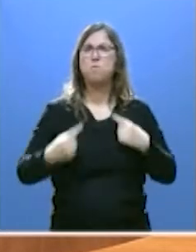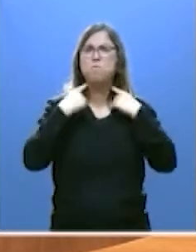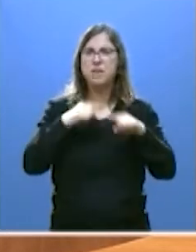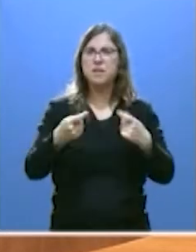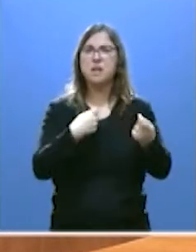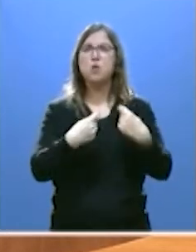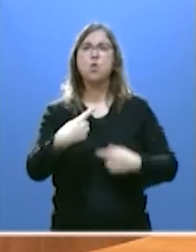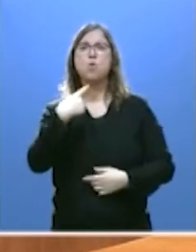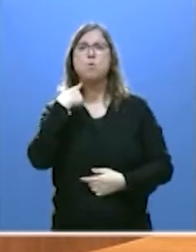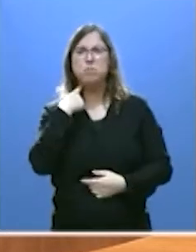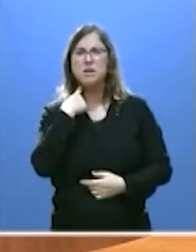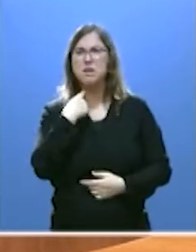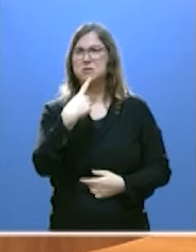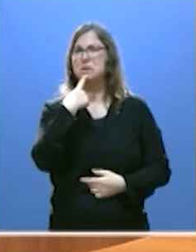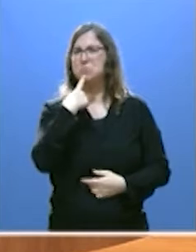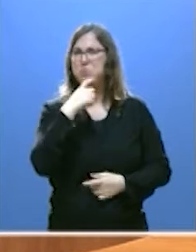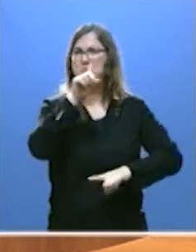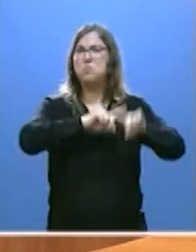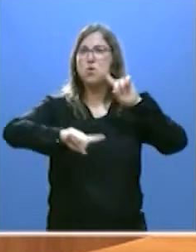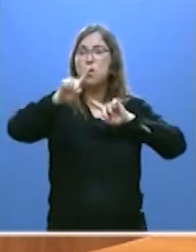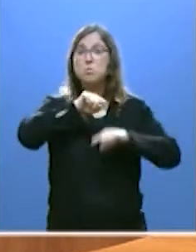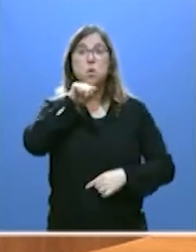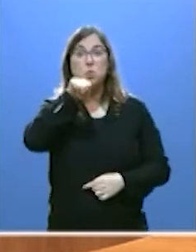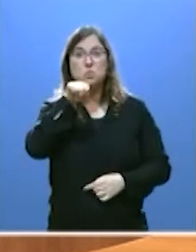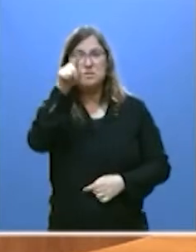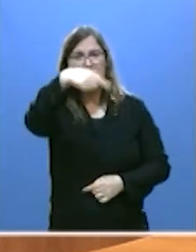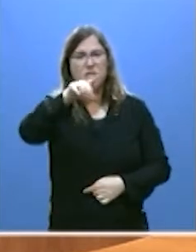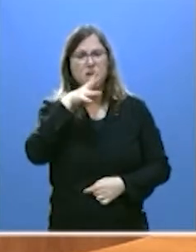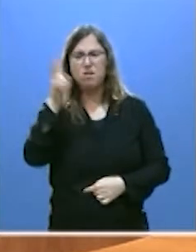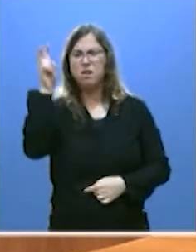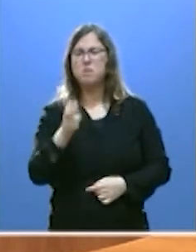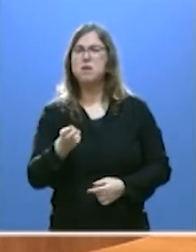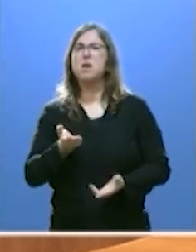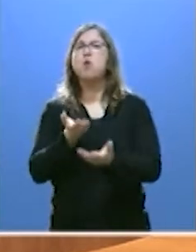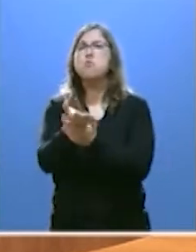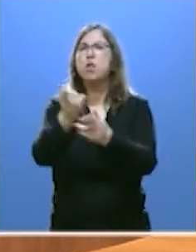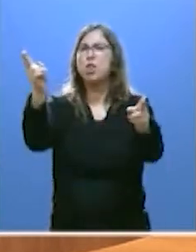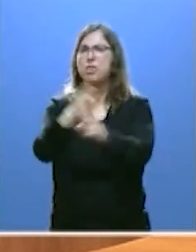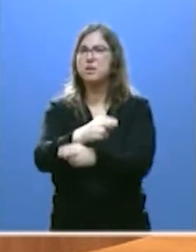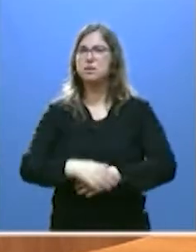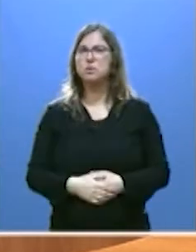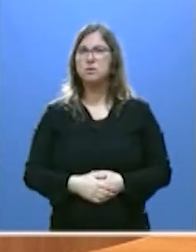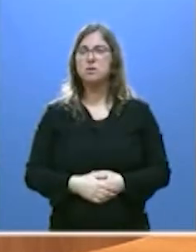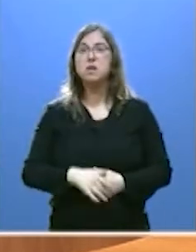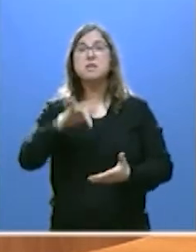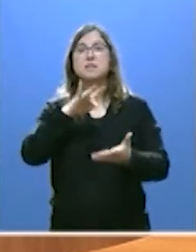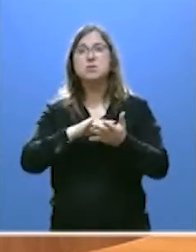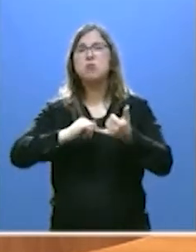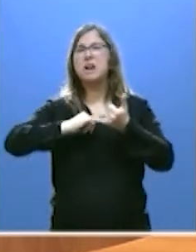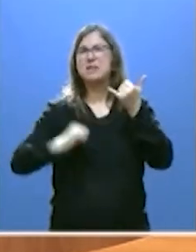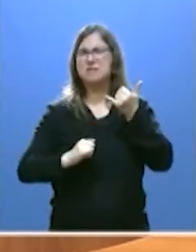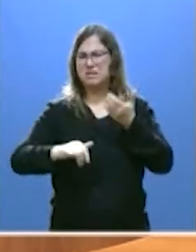negocio, están en apuros, usted presenta aquí esta moción. Una moción dentro de una estrategia de